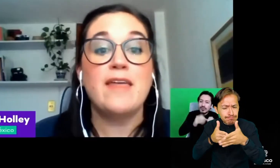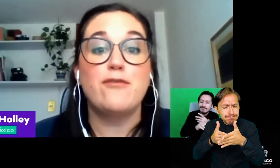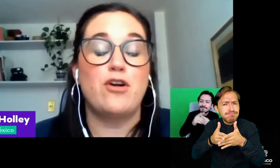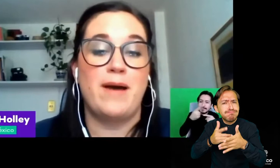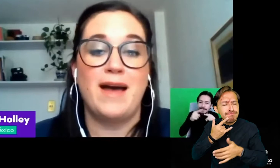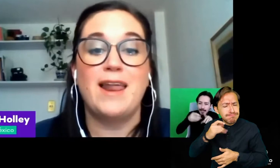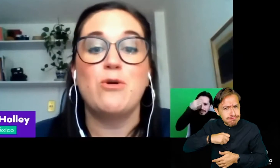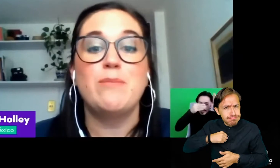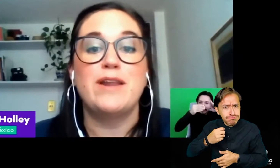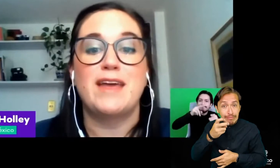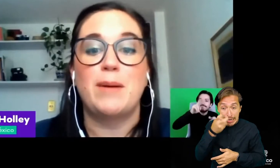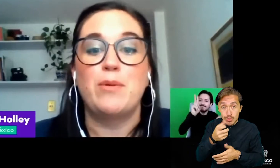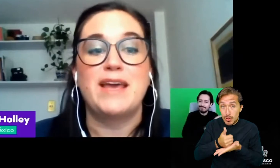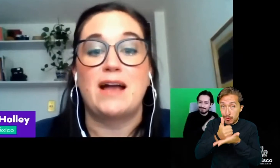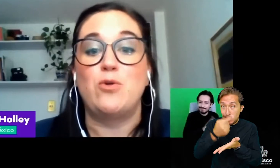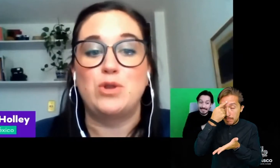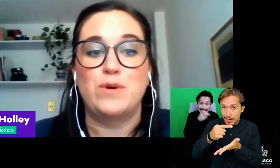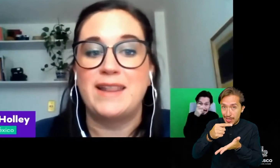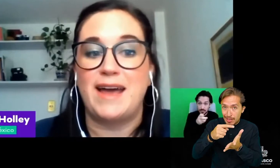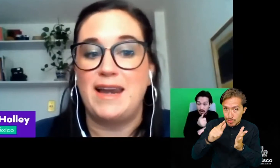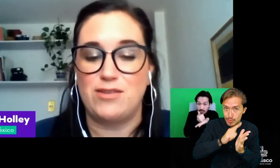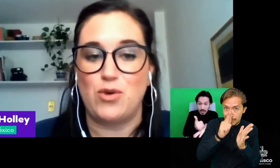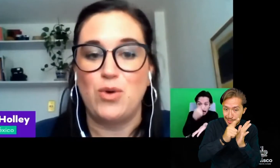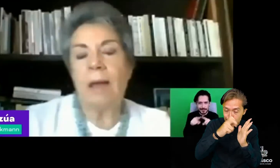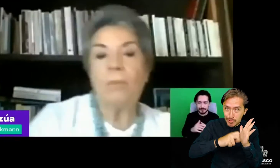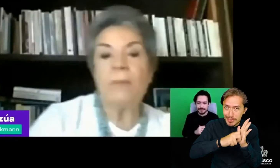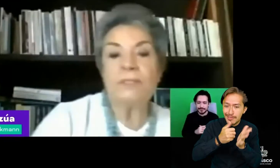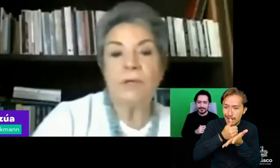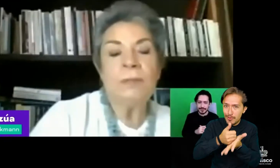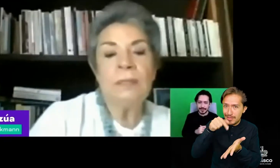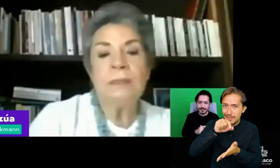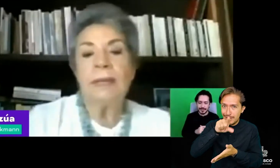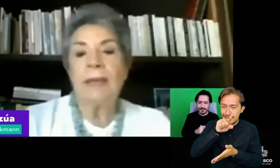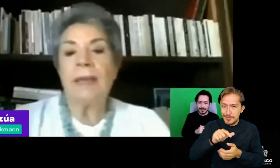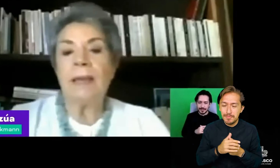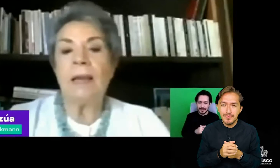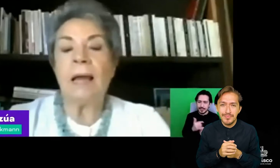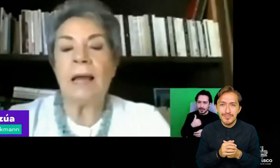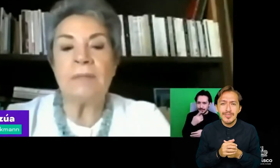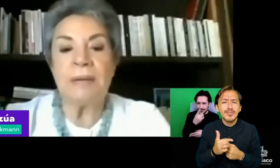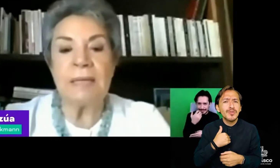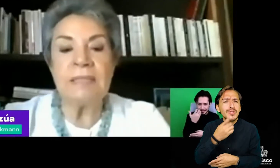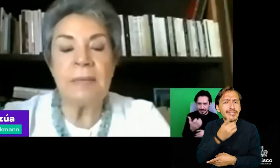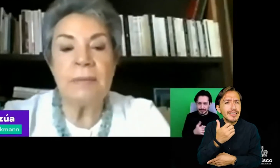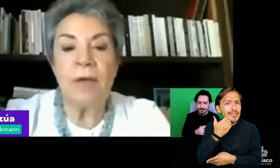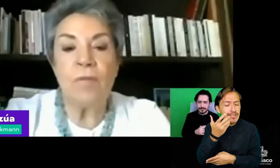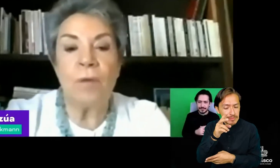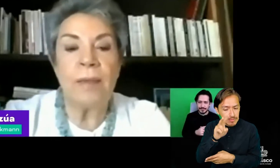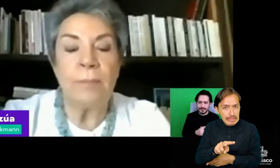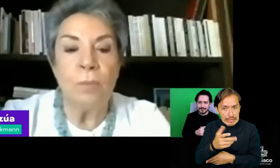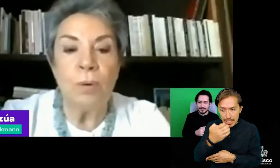que van a dar forma a la nueva política pública cultural de Jalisco. Hago mención de que la experiencia